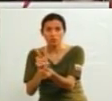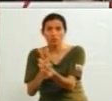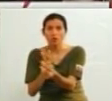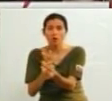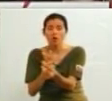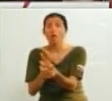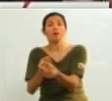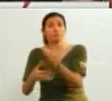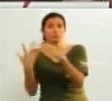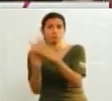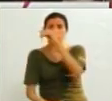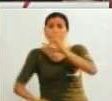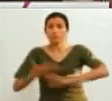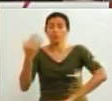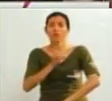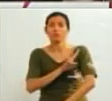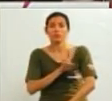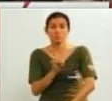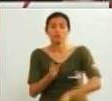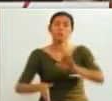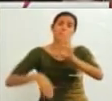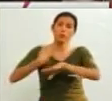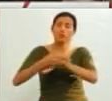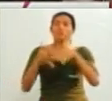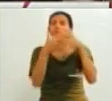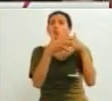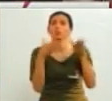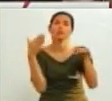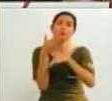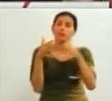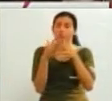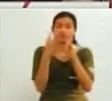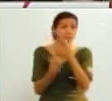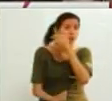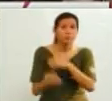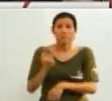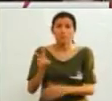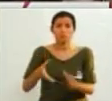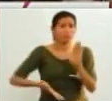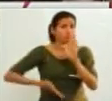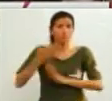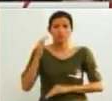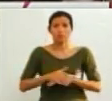Compañeros que dicen que no eran ladrones y viven en Estados Unidos cómodamente. ¿Y cómo viven, pues?